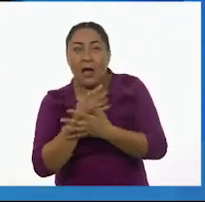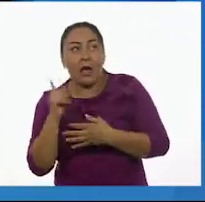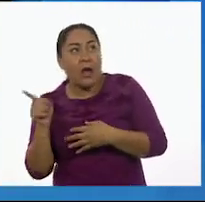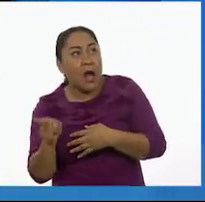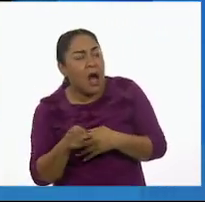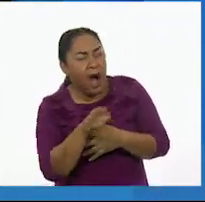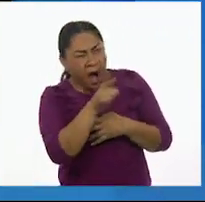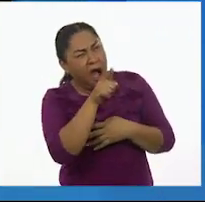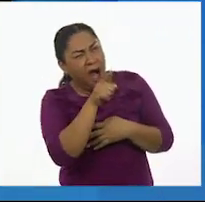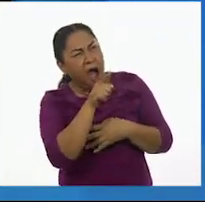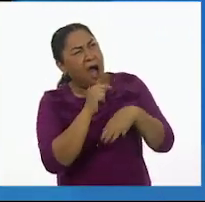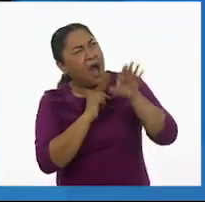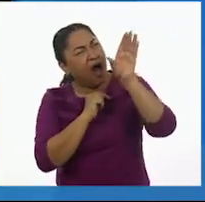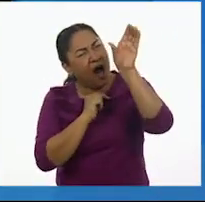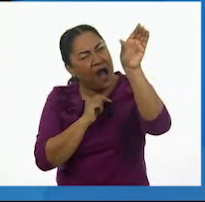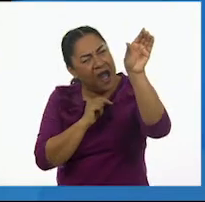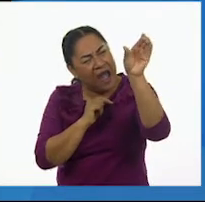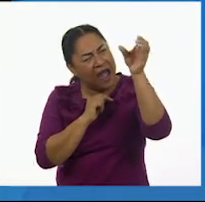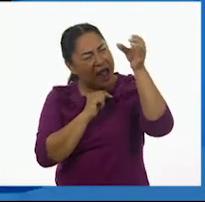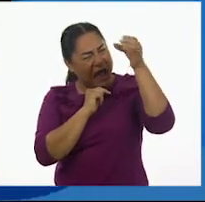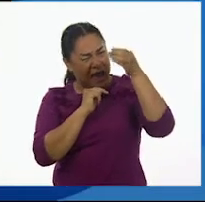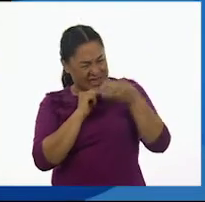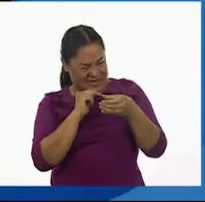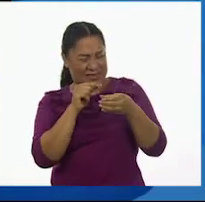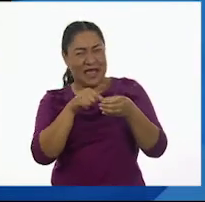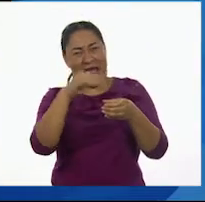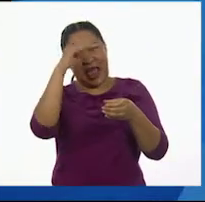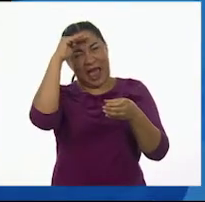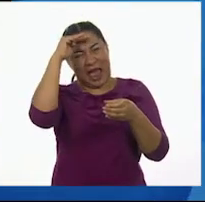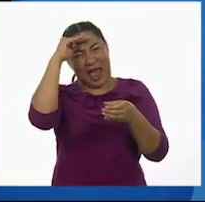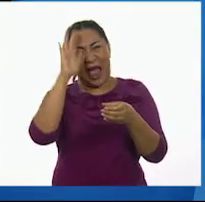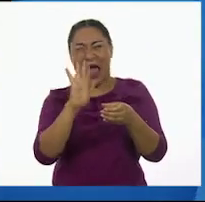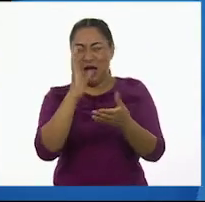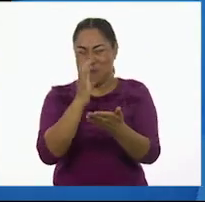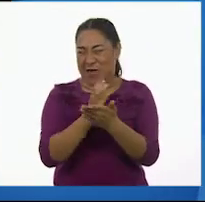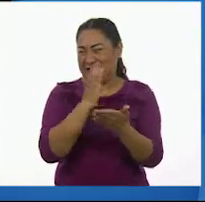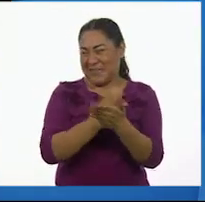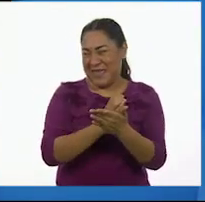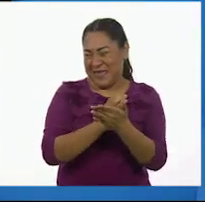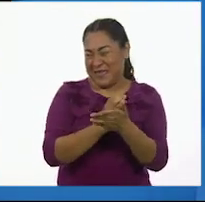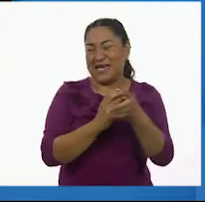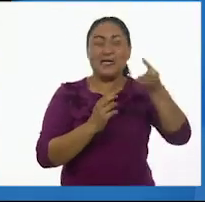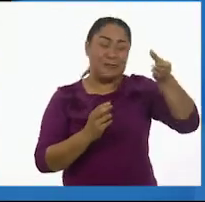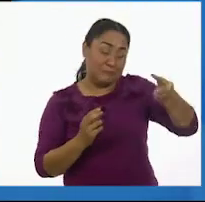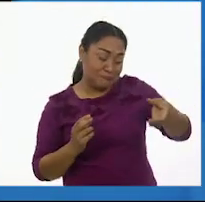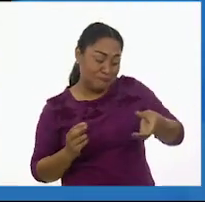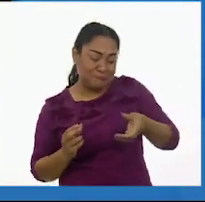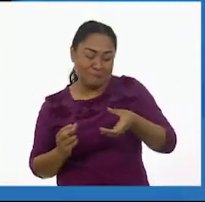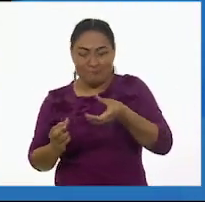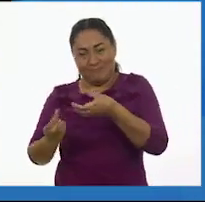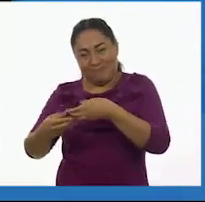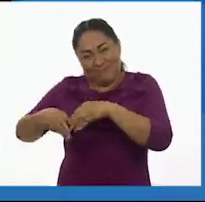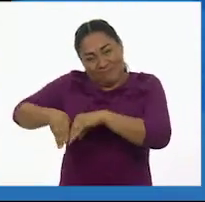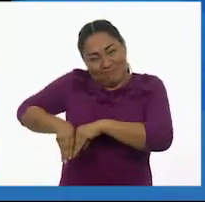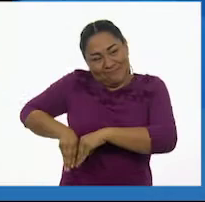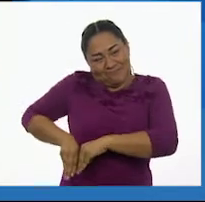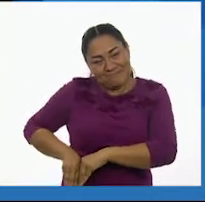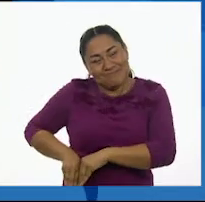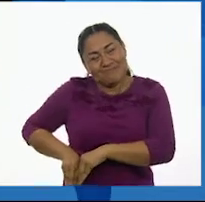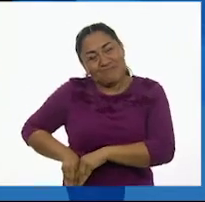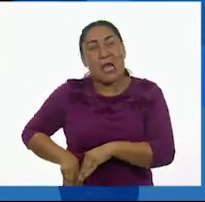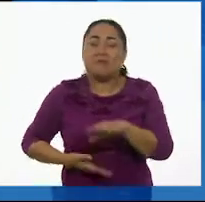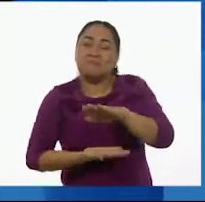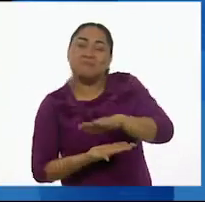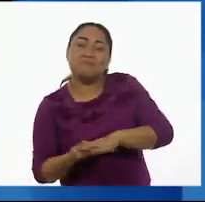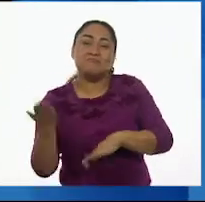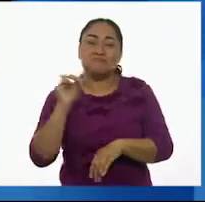libro, lo tomó porque creía que era una libreta. Lo puso en su bolsa y